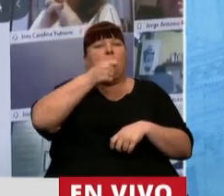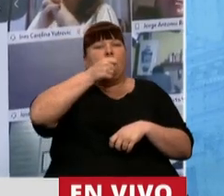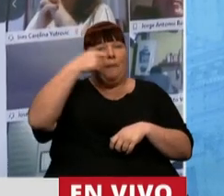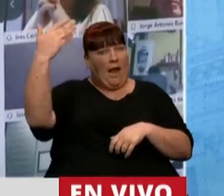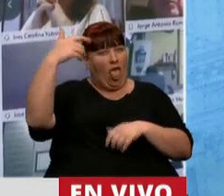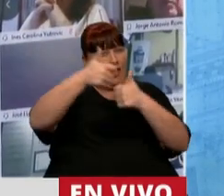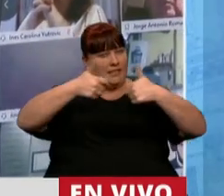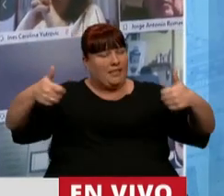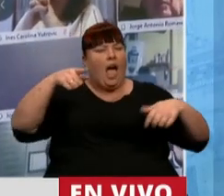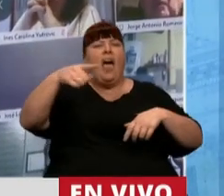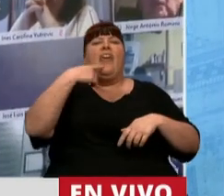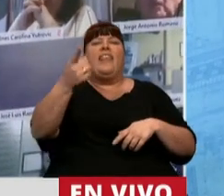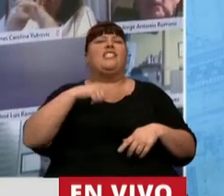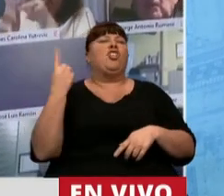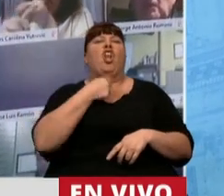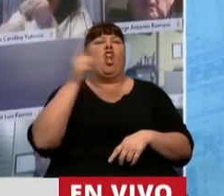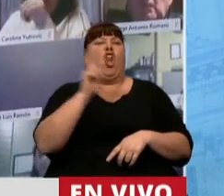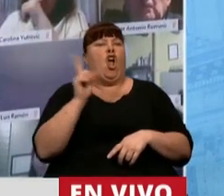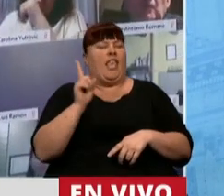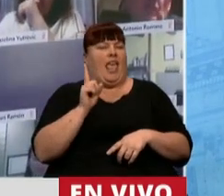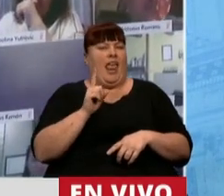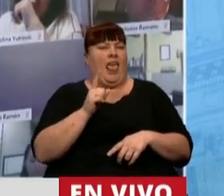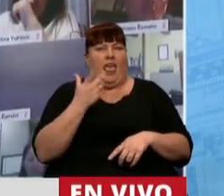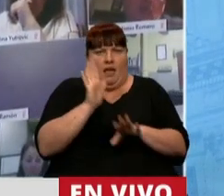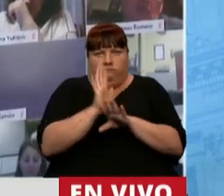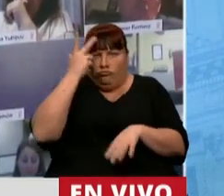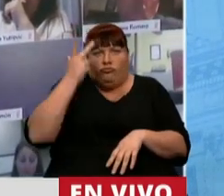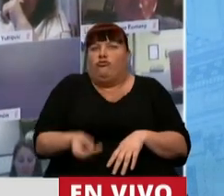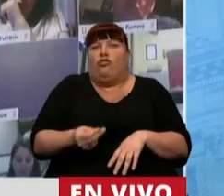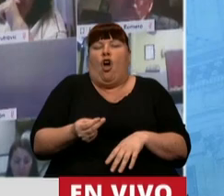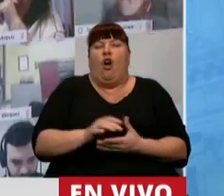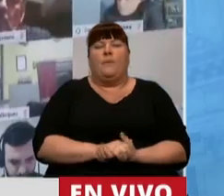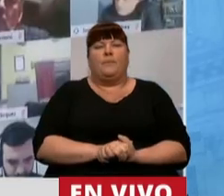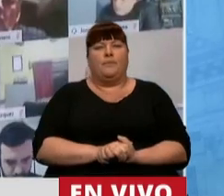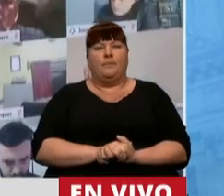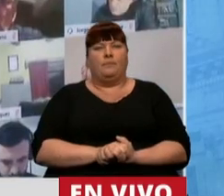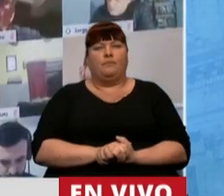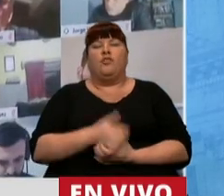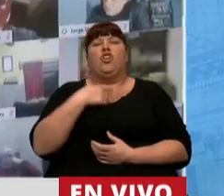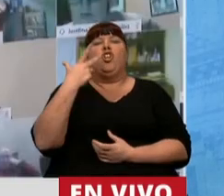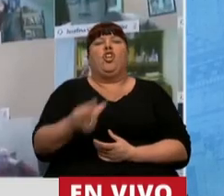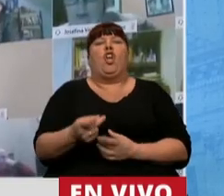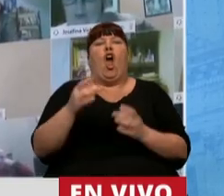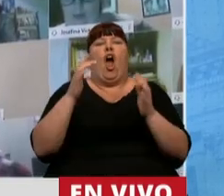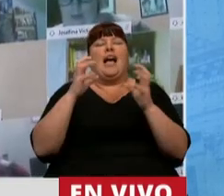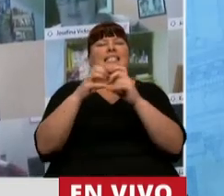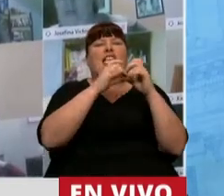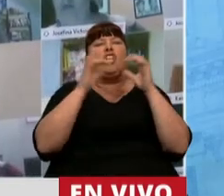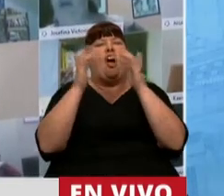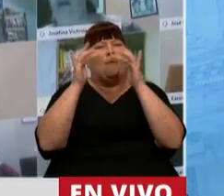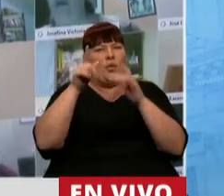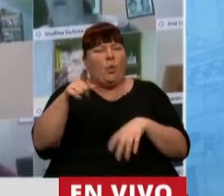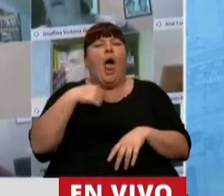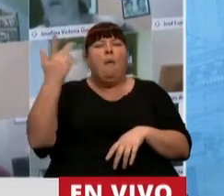prensa dijo que nosotros no queríamos de ninguna manera las sesiones virtuales y